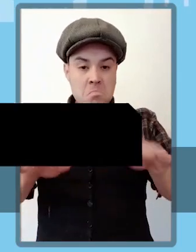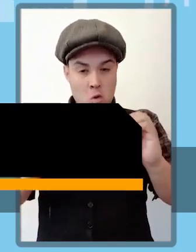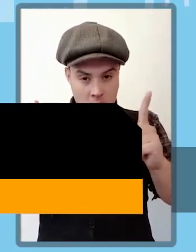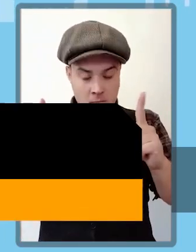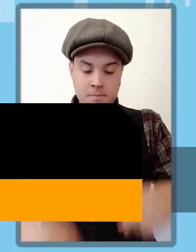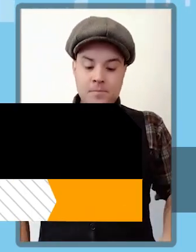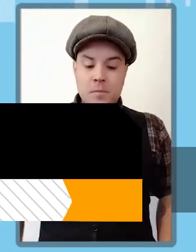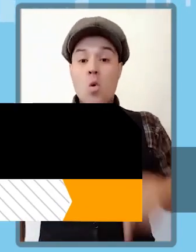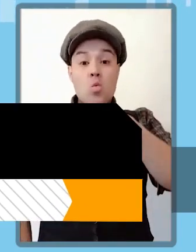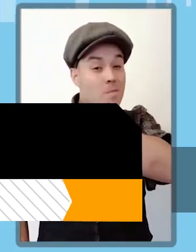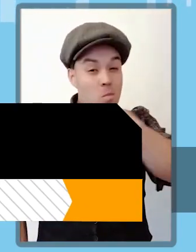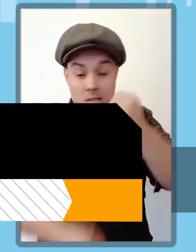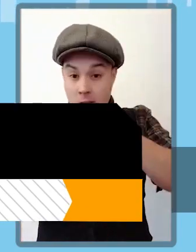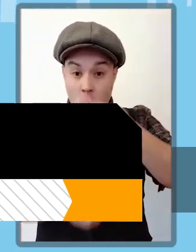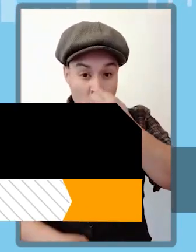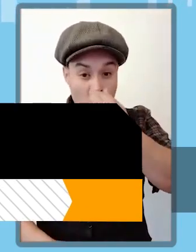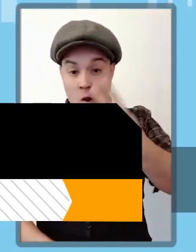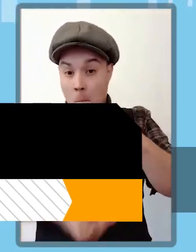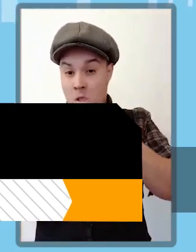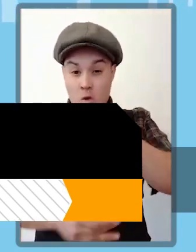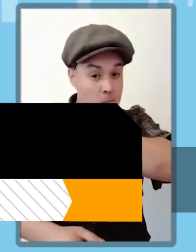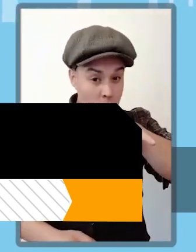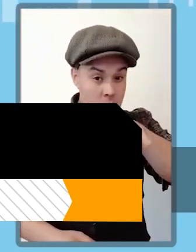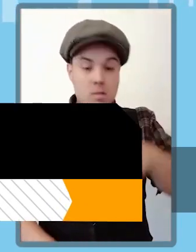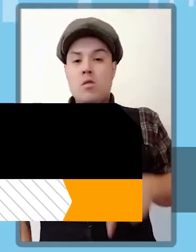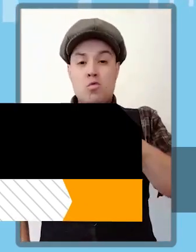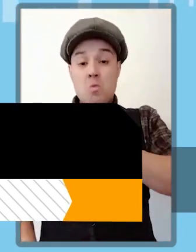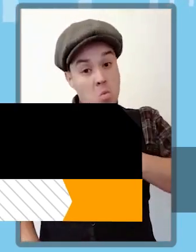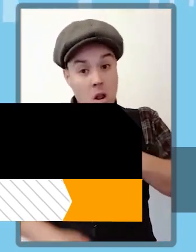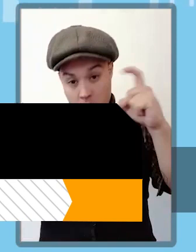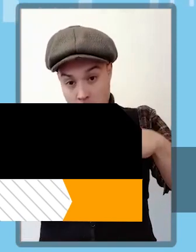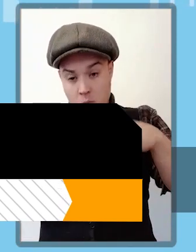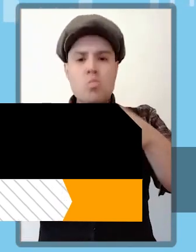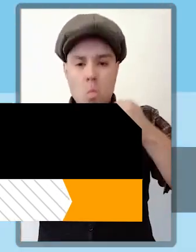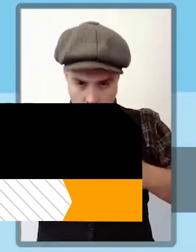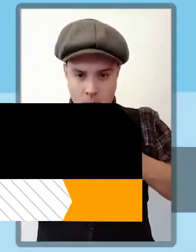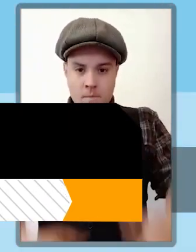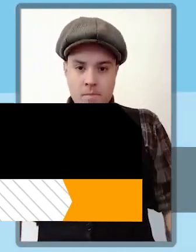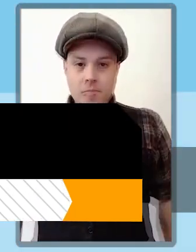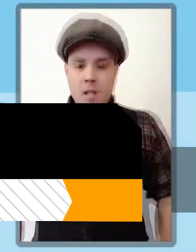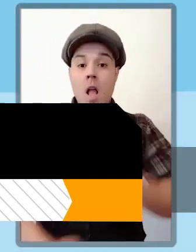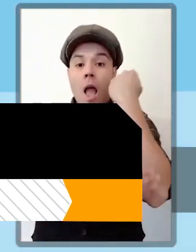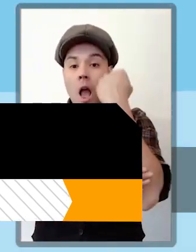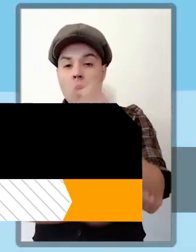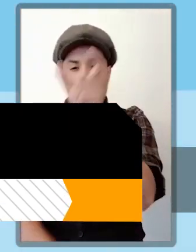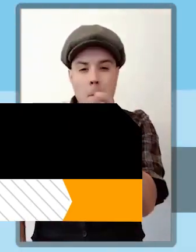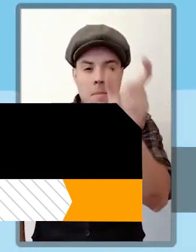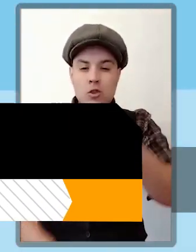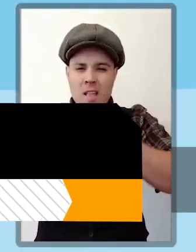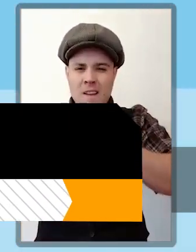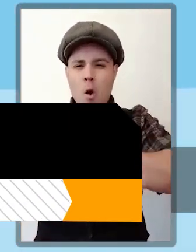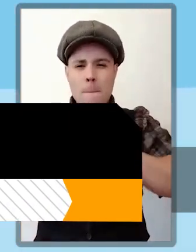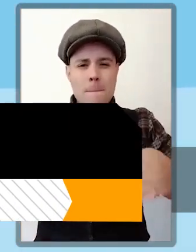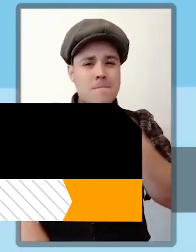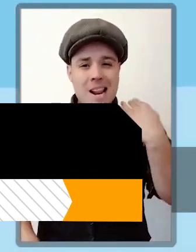En el mes de julio, las personas que se encuentran en situación de cesantía tienen la posibilidad de acceder a diferentes ayudas económicas. Estos